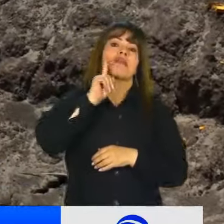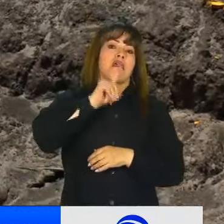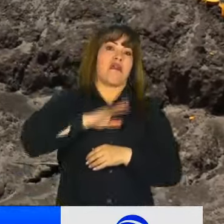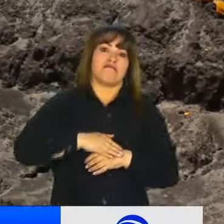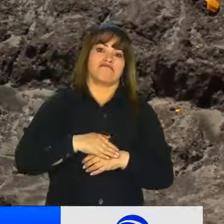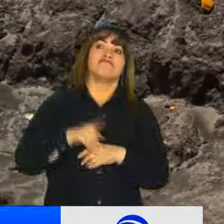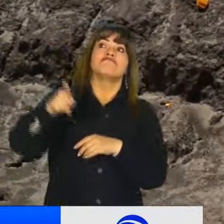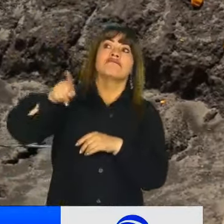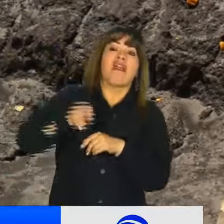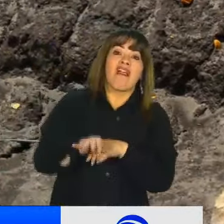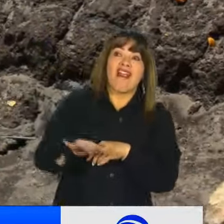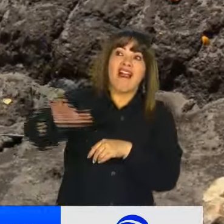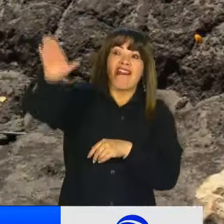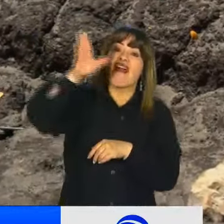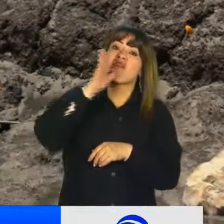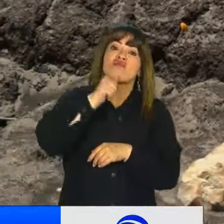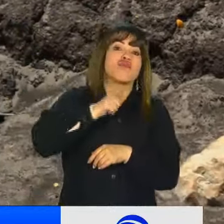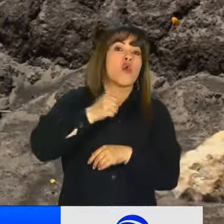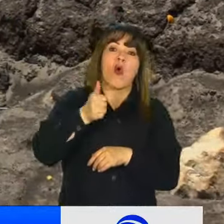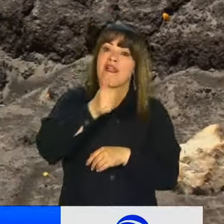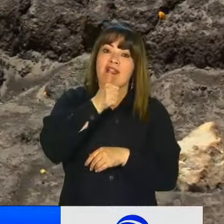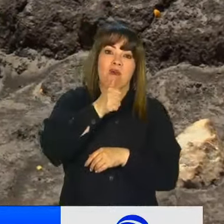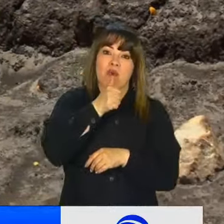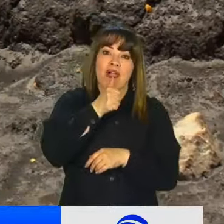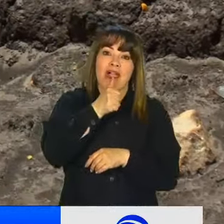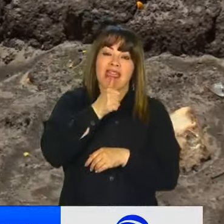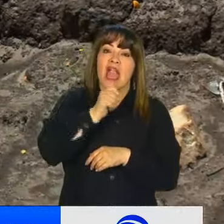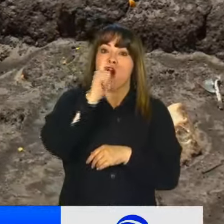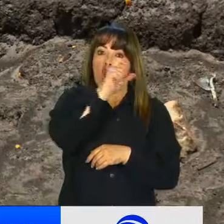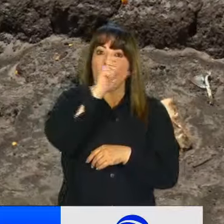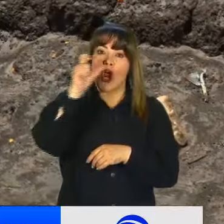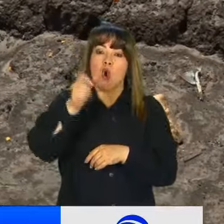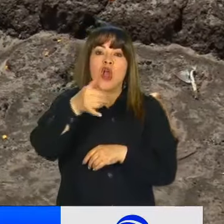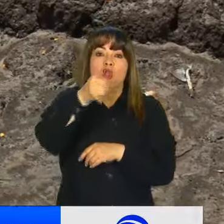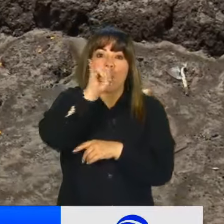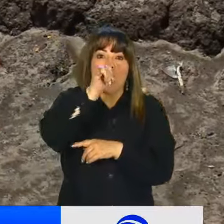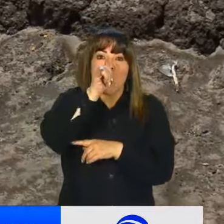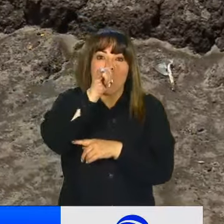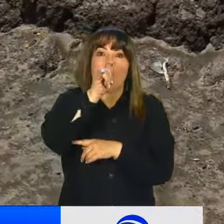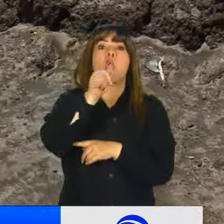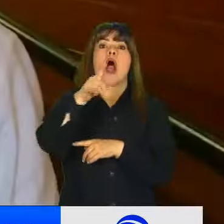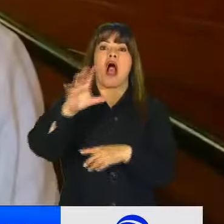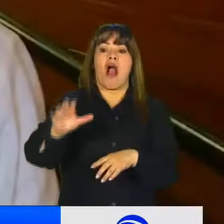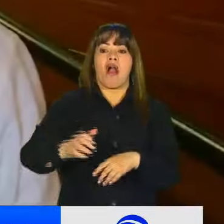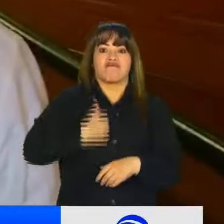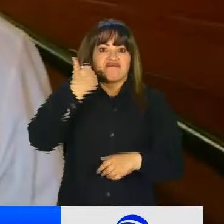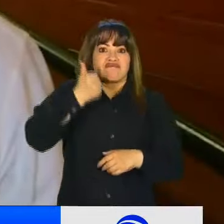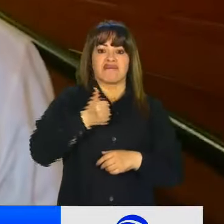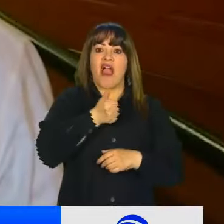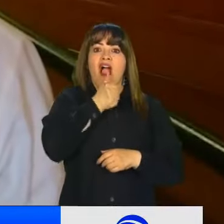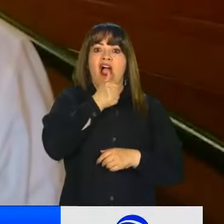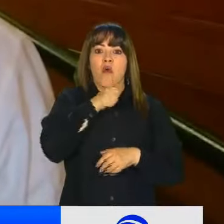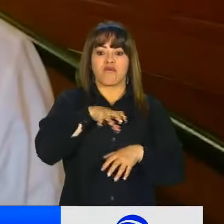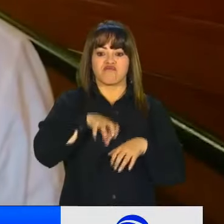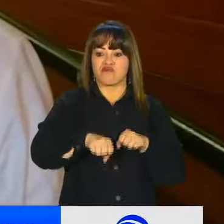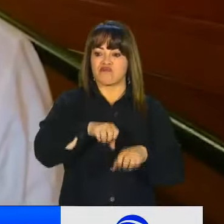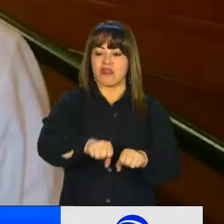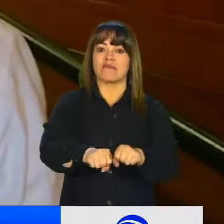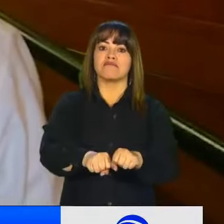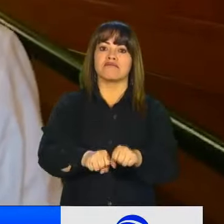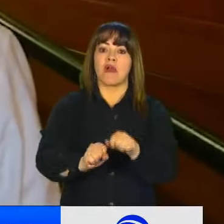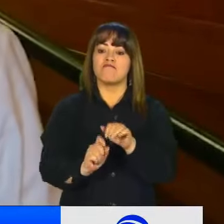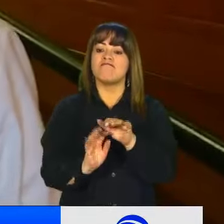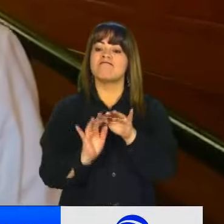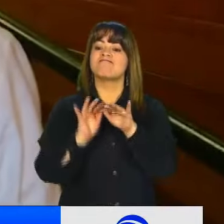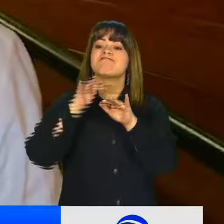En este momento Coca-Cola, la concesión que tiene con la CAR, está explotando seis nacimientos o siete nacimientos de agua, que esos nacimientos son